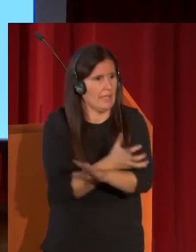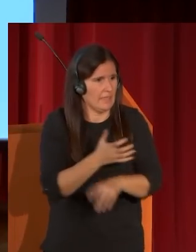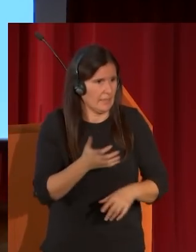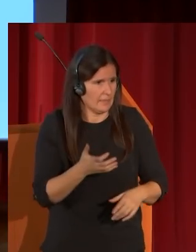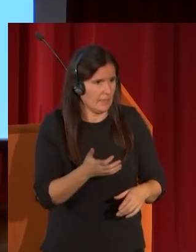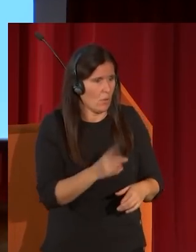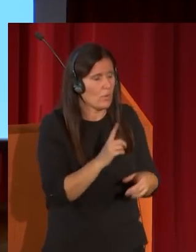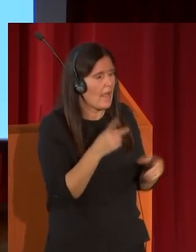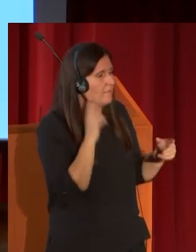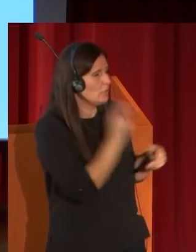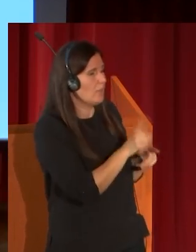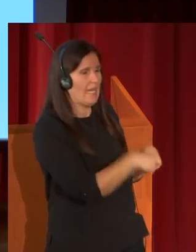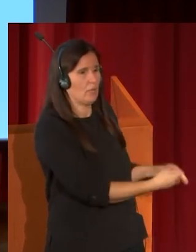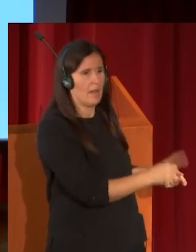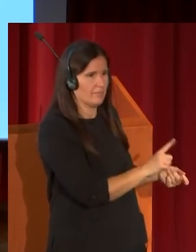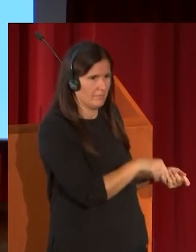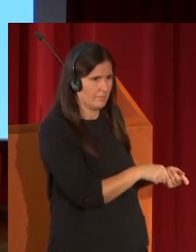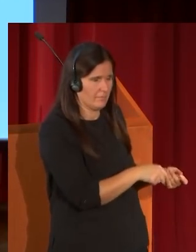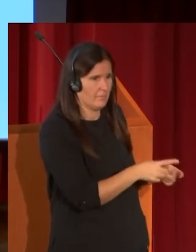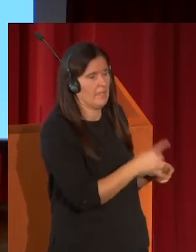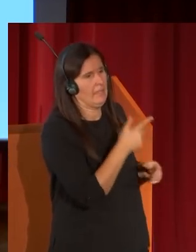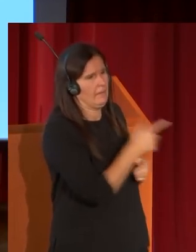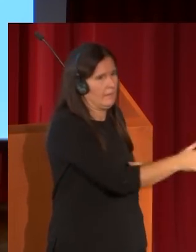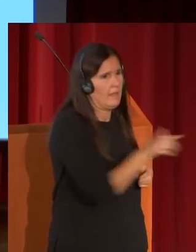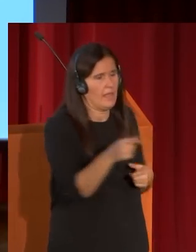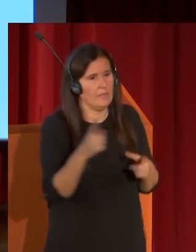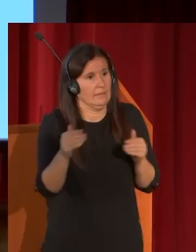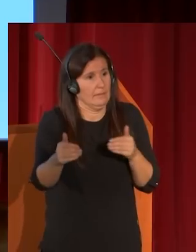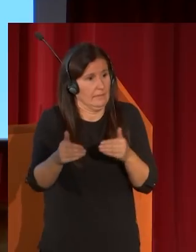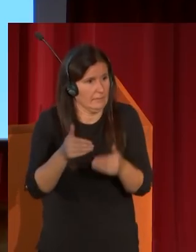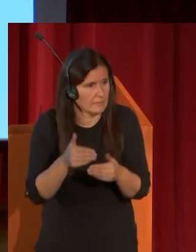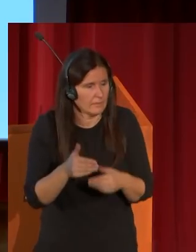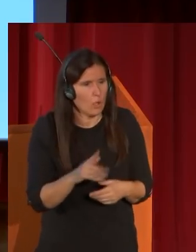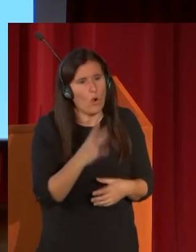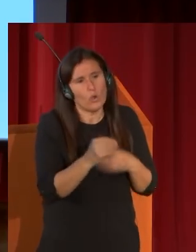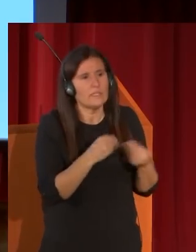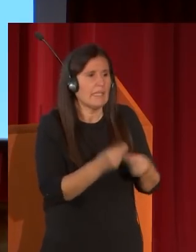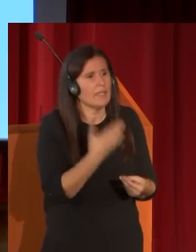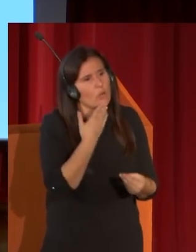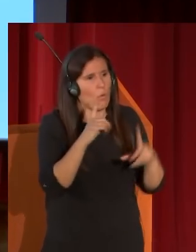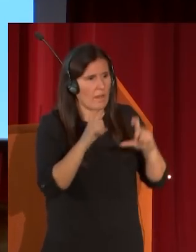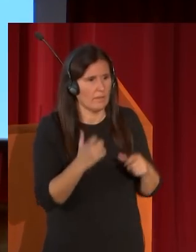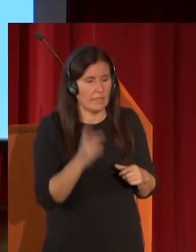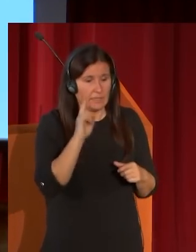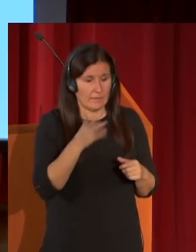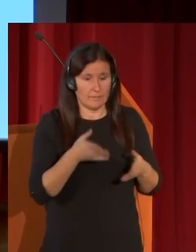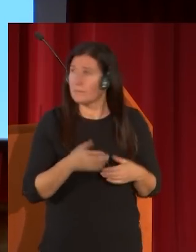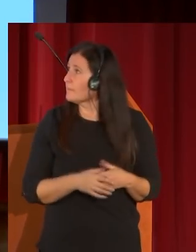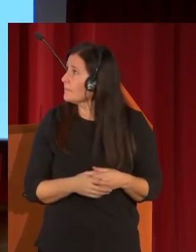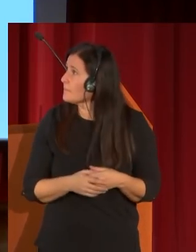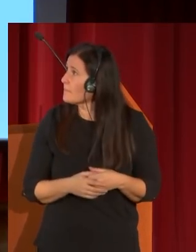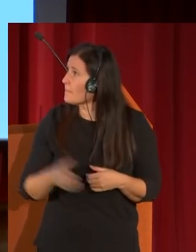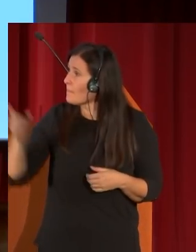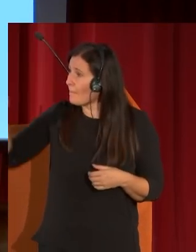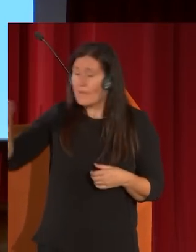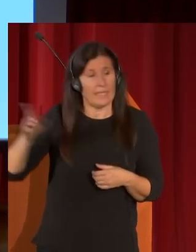visión del natural o en una visión de la cámara fotográfica harían si uno se pone en este lado de la carrera del darro o si uno ve en